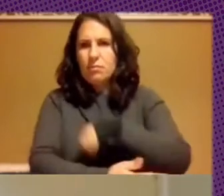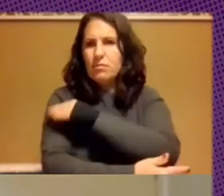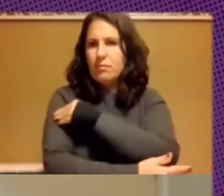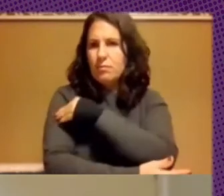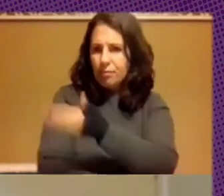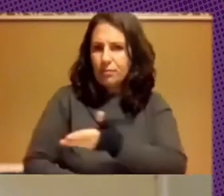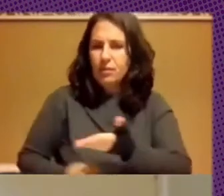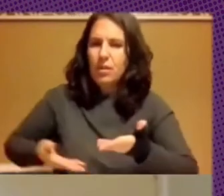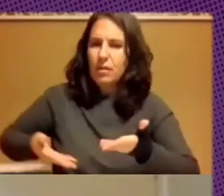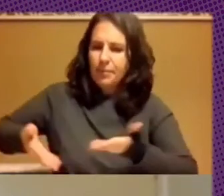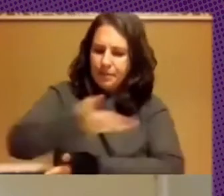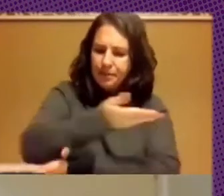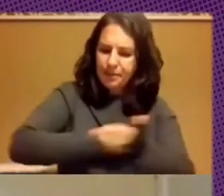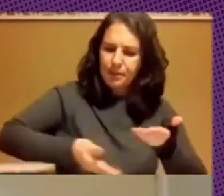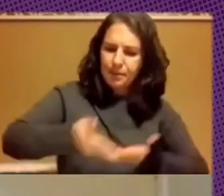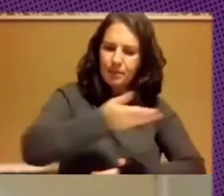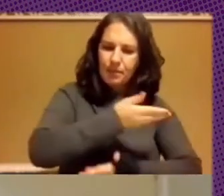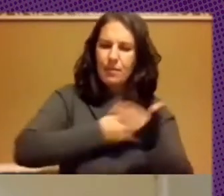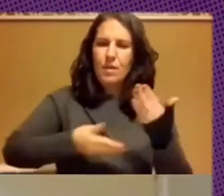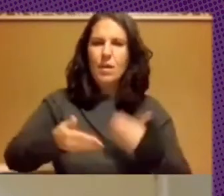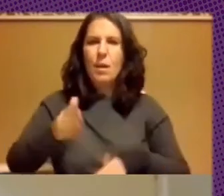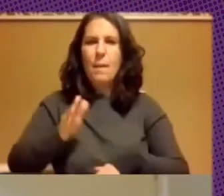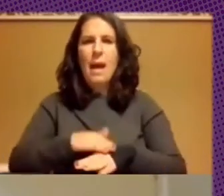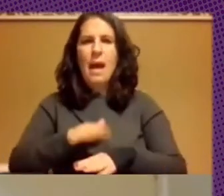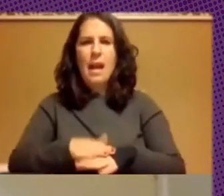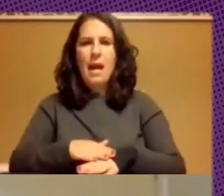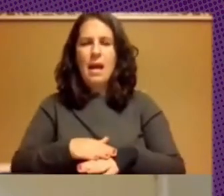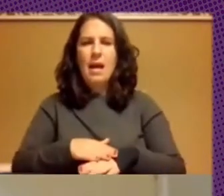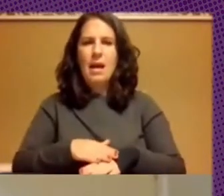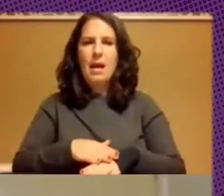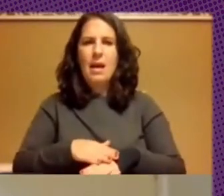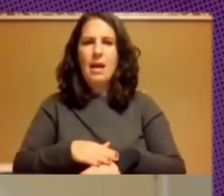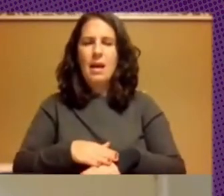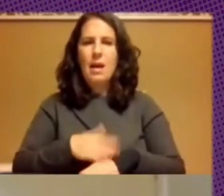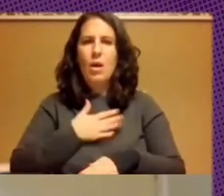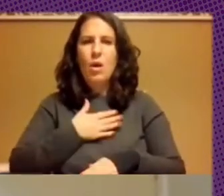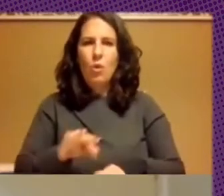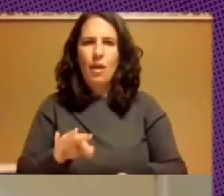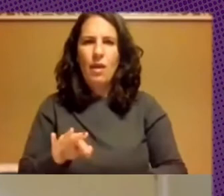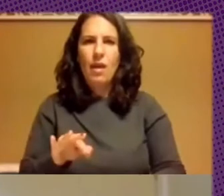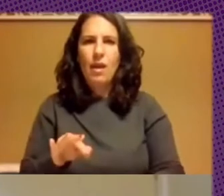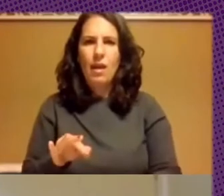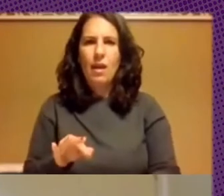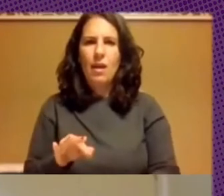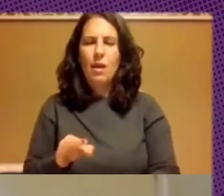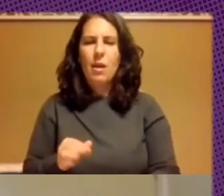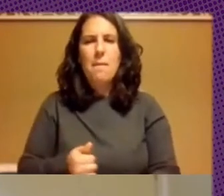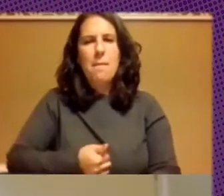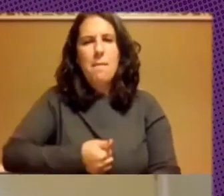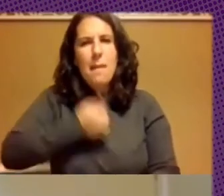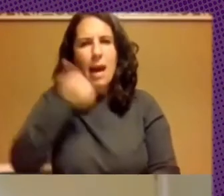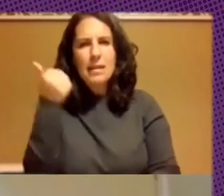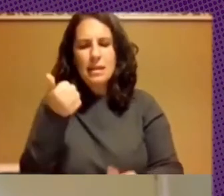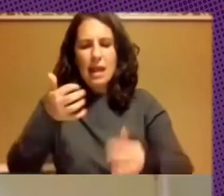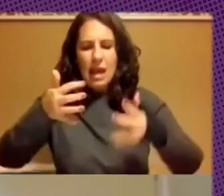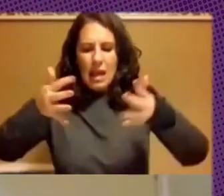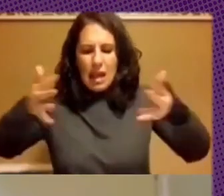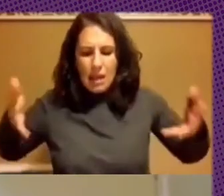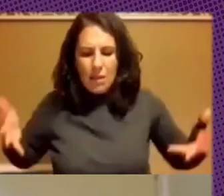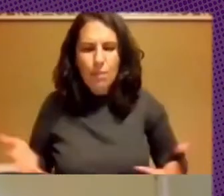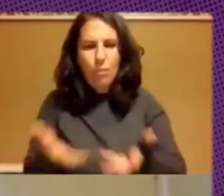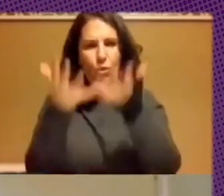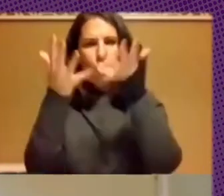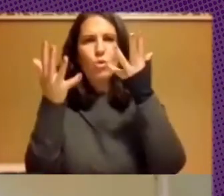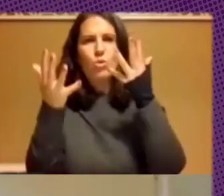con los otros para inversionar y tener mucho más impulso en las